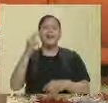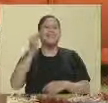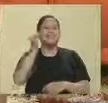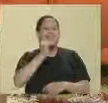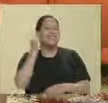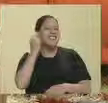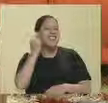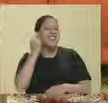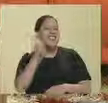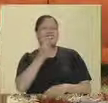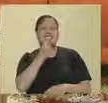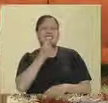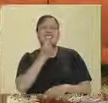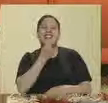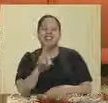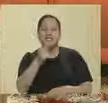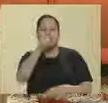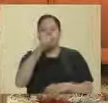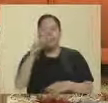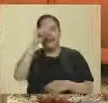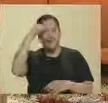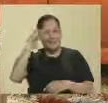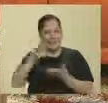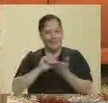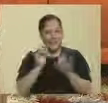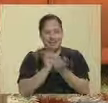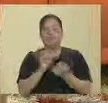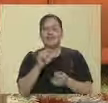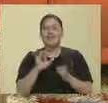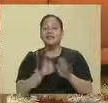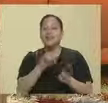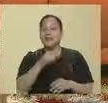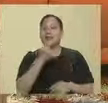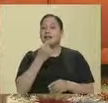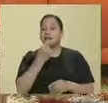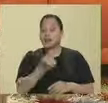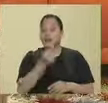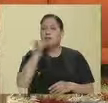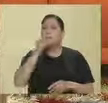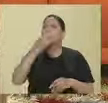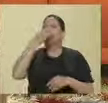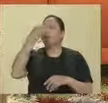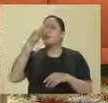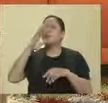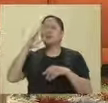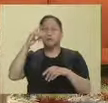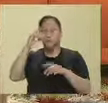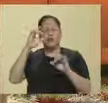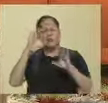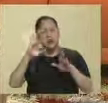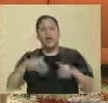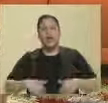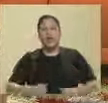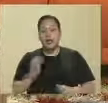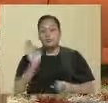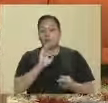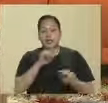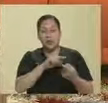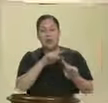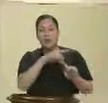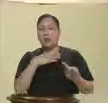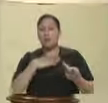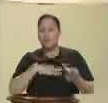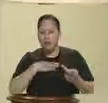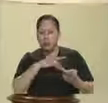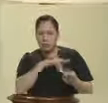Precisamente vamos a hablar de los dolores de cabeza y las maneras que tienen los niños de avisarnos. Normalmente lo achacamos al hambre, a que se hicieron del